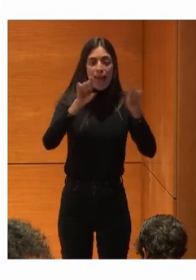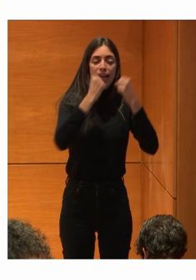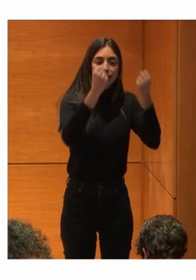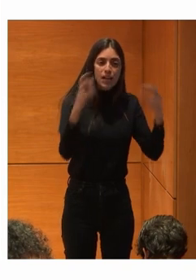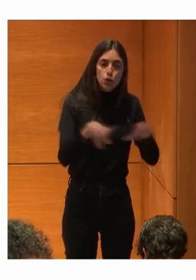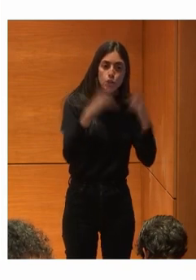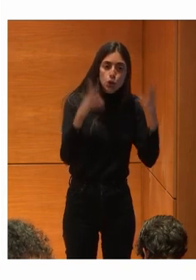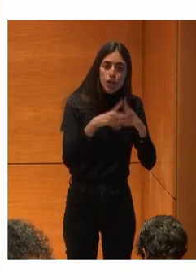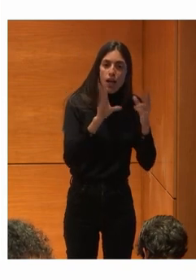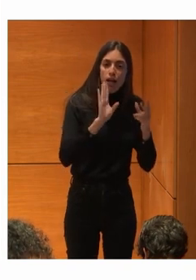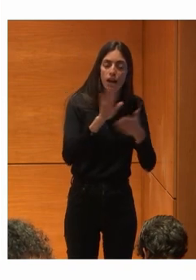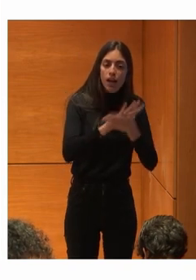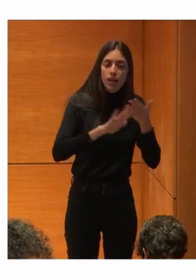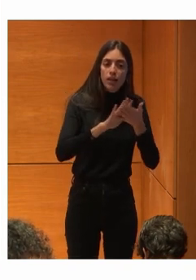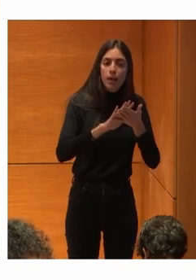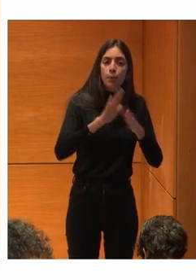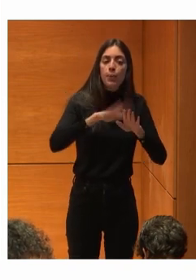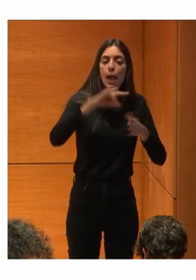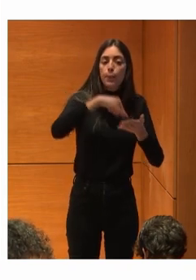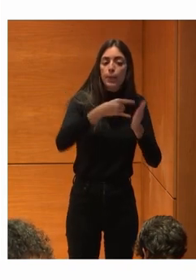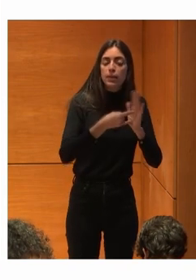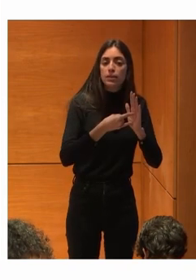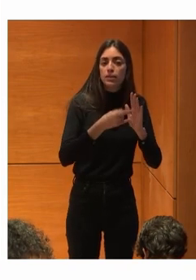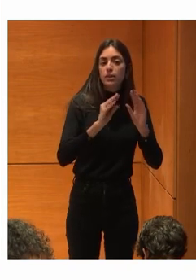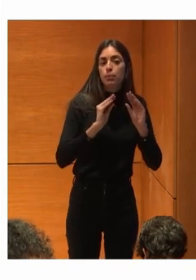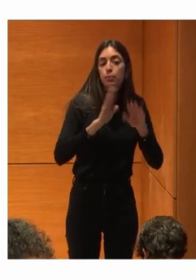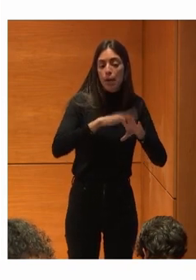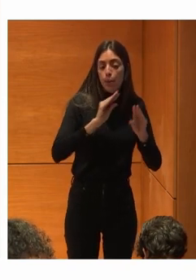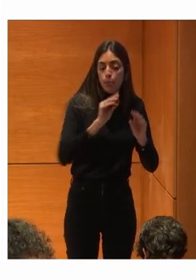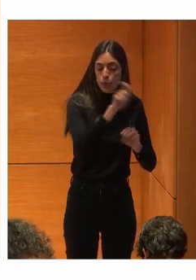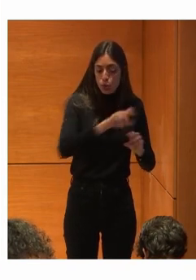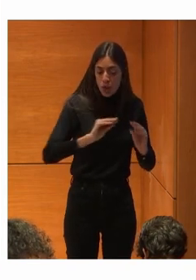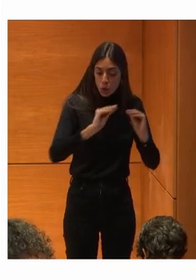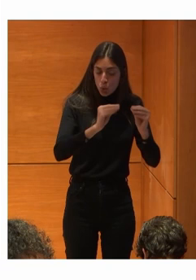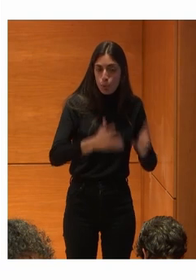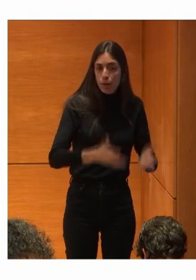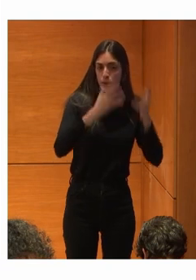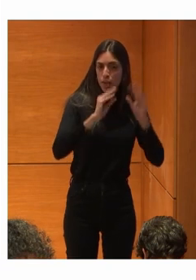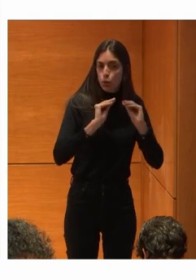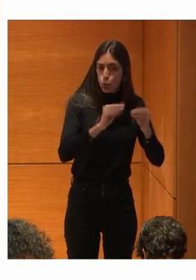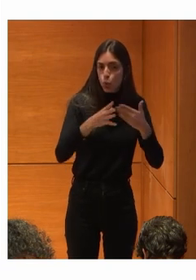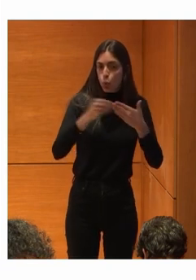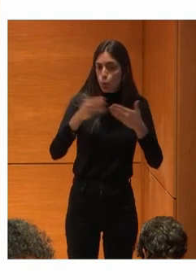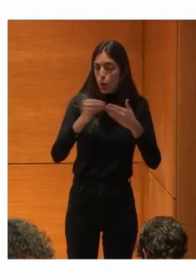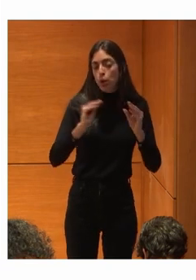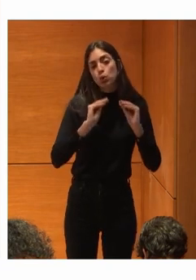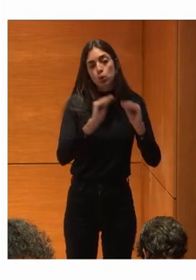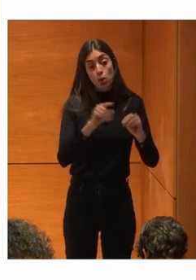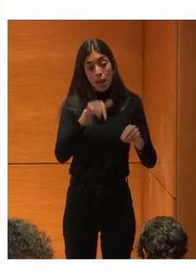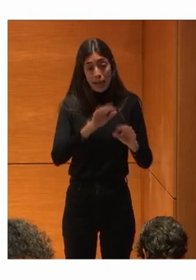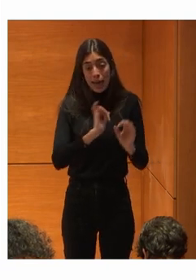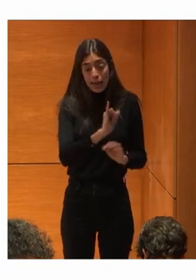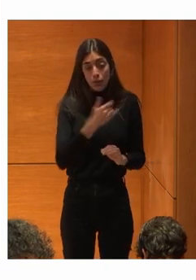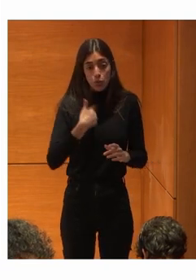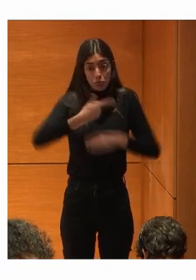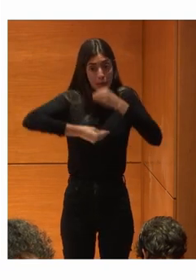Dicho que la tecnología Es para sus personas Las que atienden Las que Sus beneficiarios Sus usuarios Y ahí están Y eso es lo